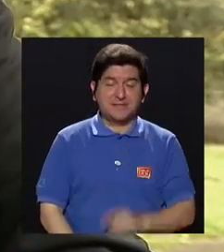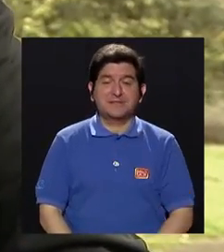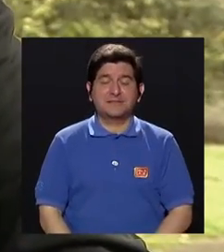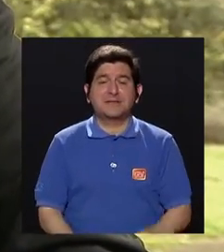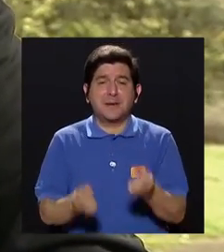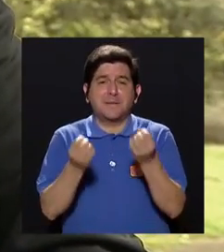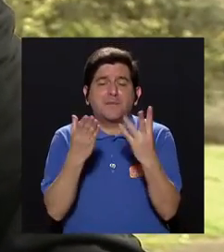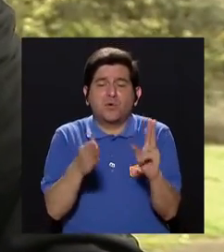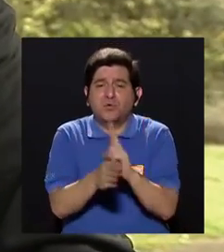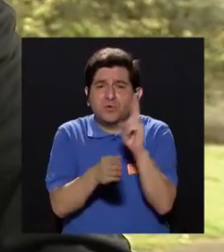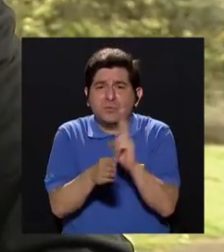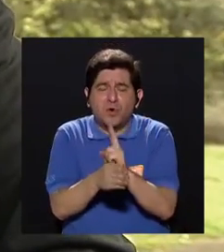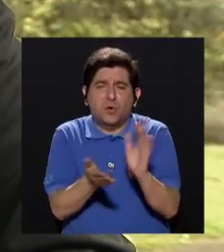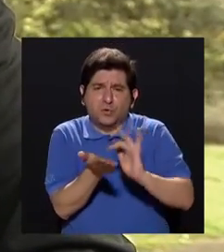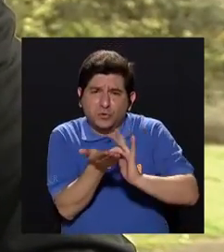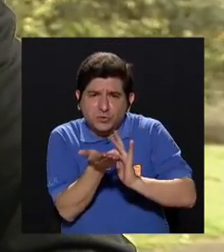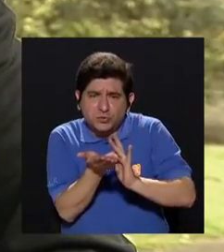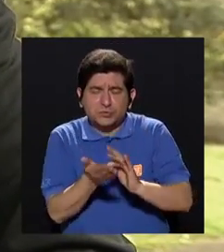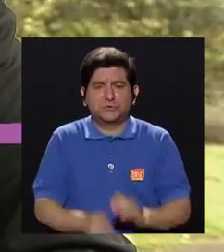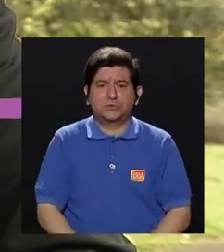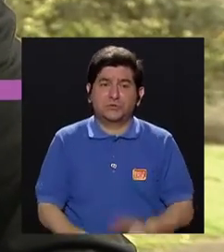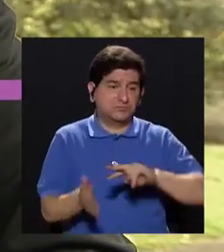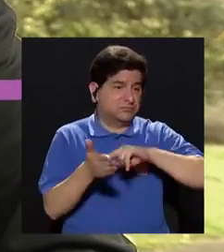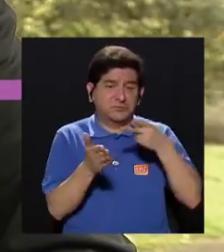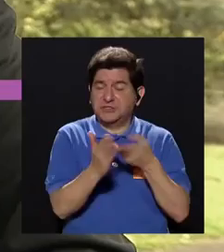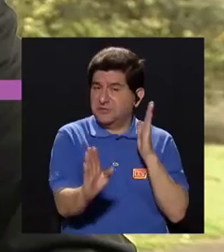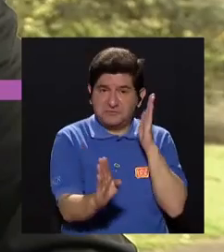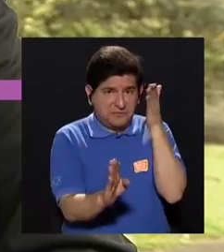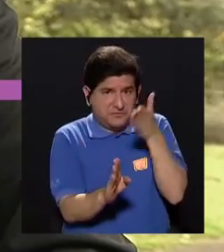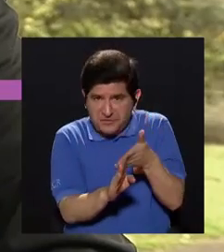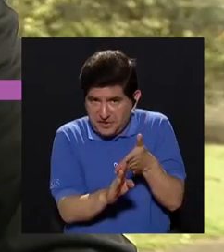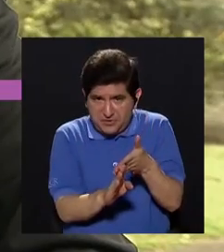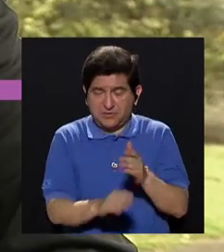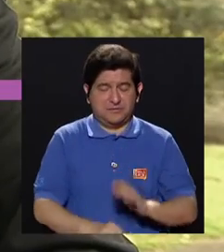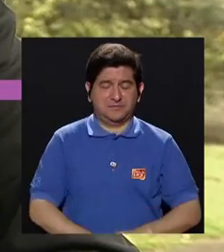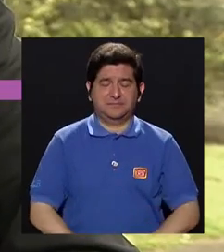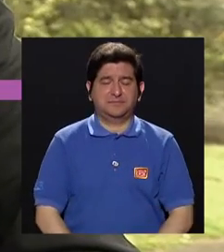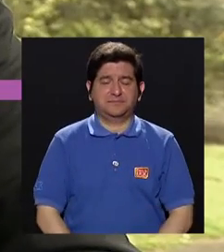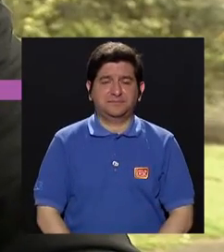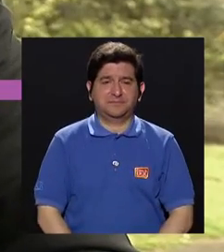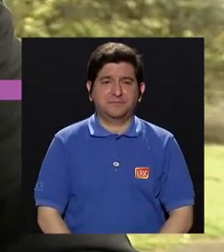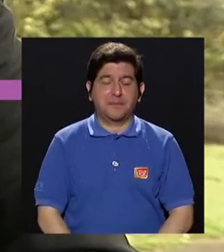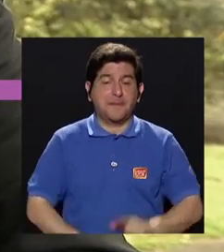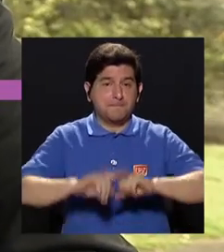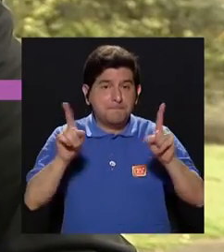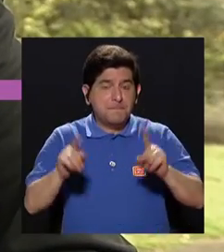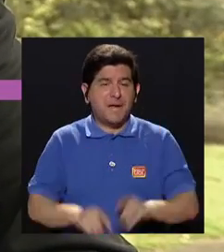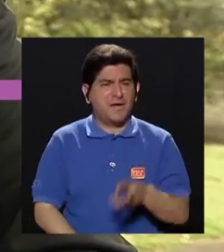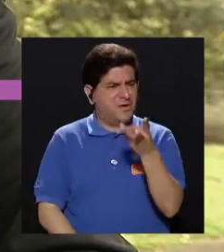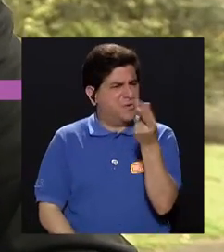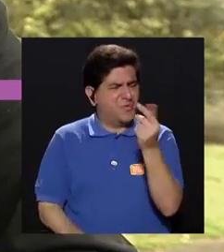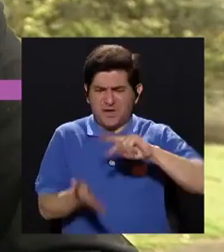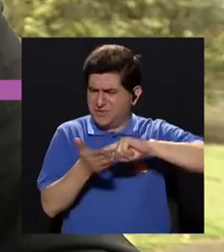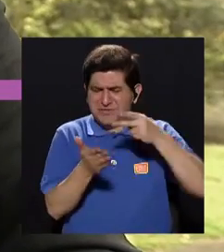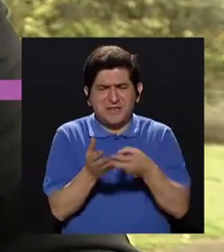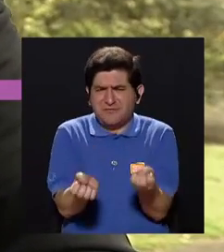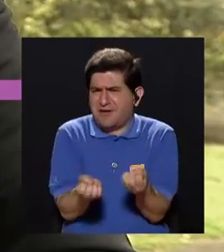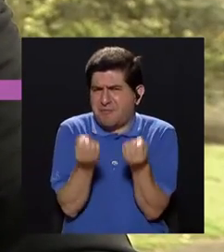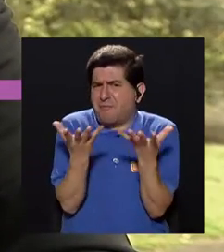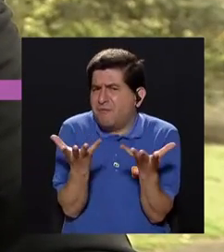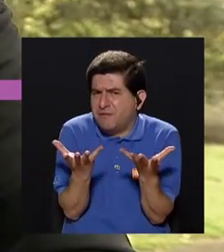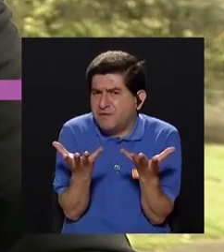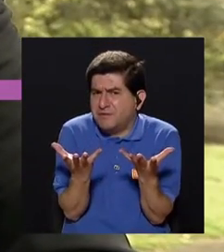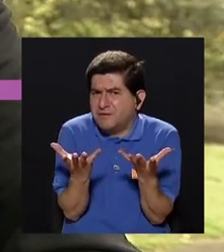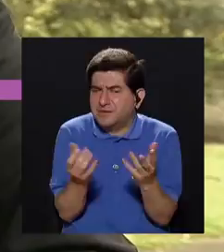concibe como polimedicación, por el significado directo de la palabra, es tomar muchos medicamentos. ¿Pero cuántos son